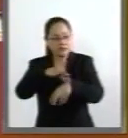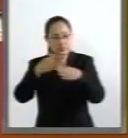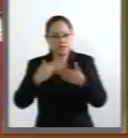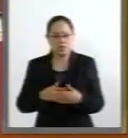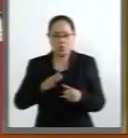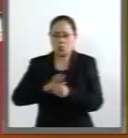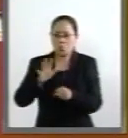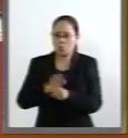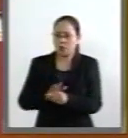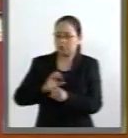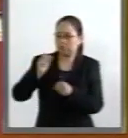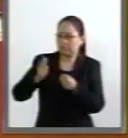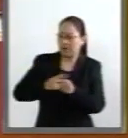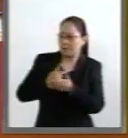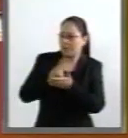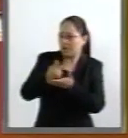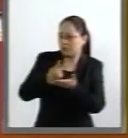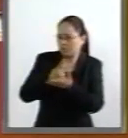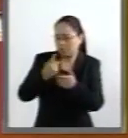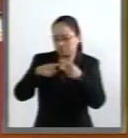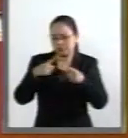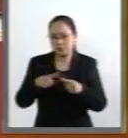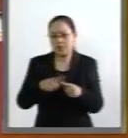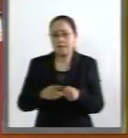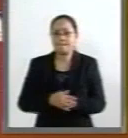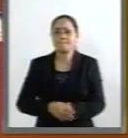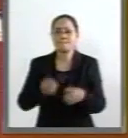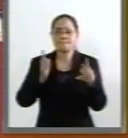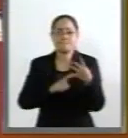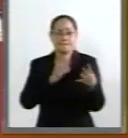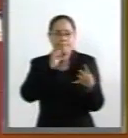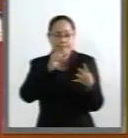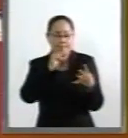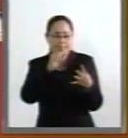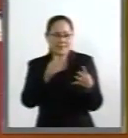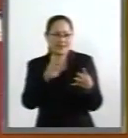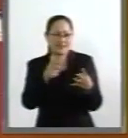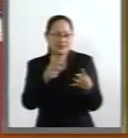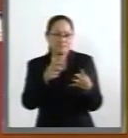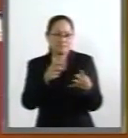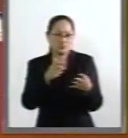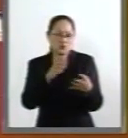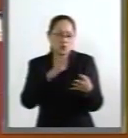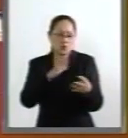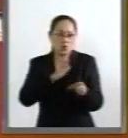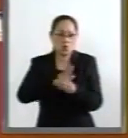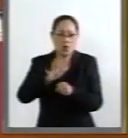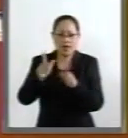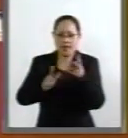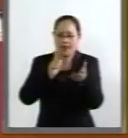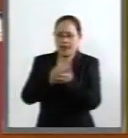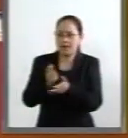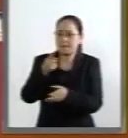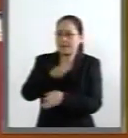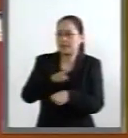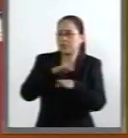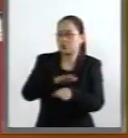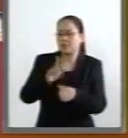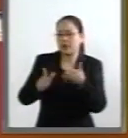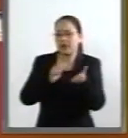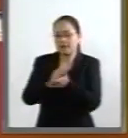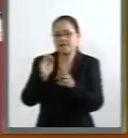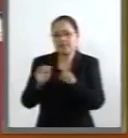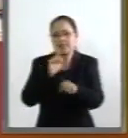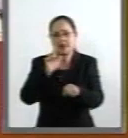méritos académicos. Cuarto, no encontrarse en alguna de los impedimentos que señala la ley federal. De las